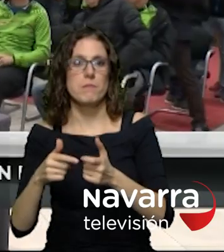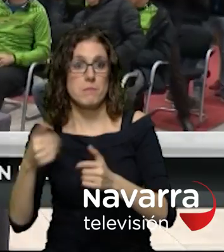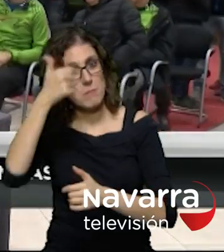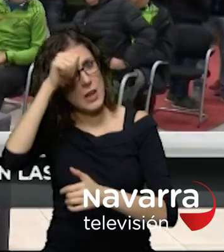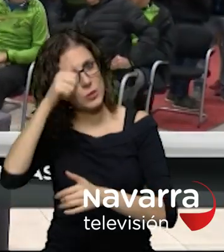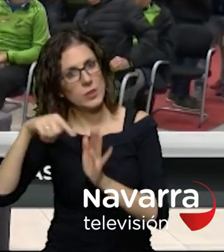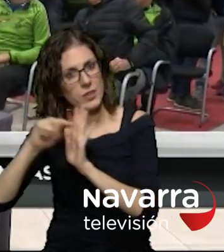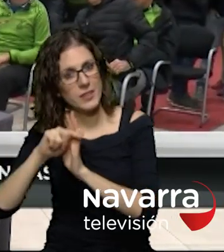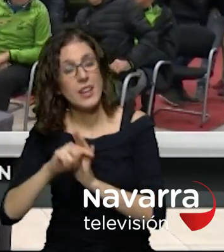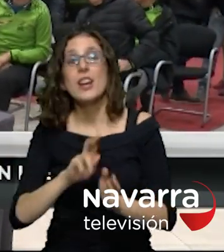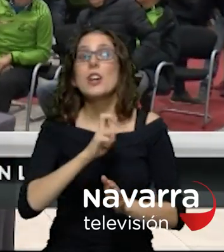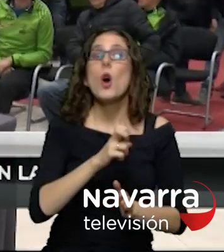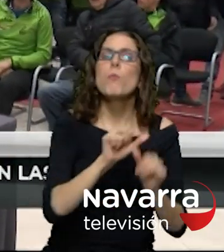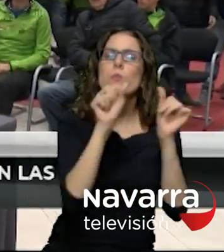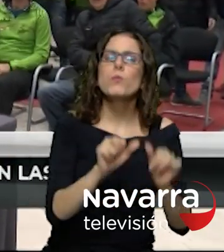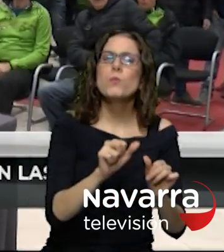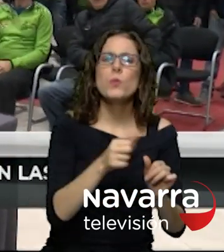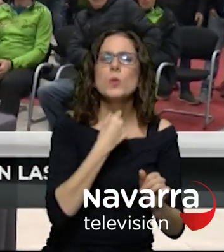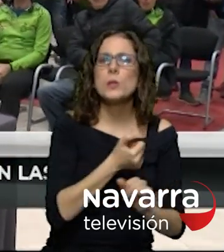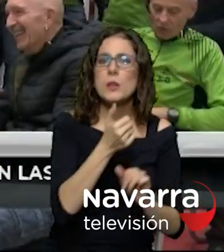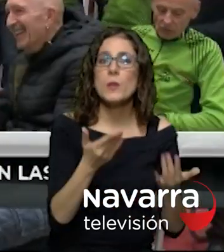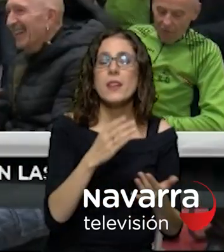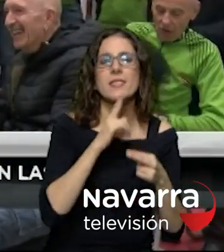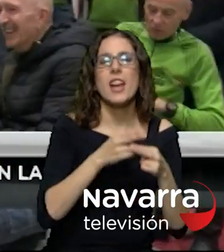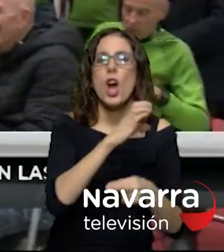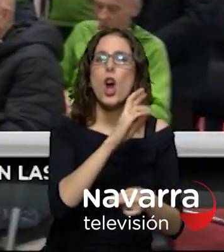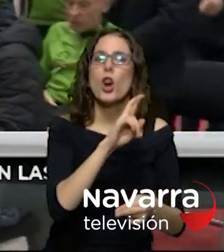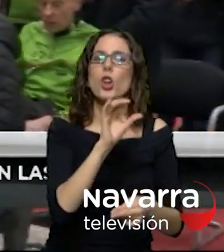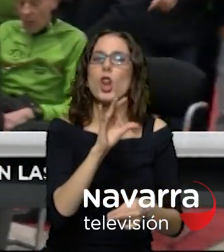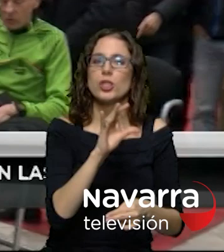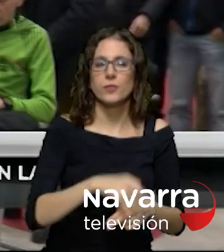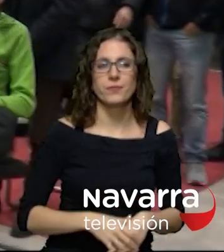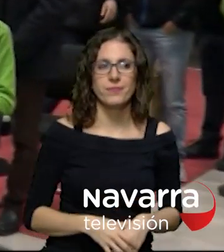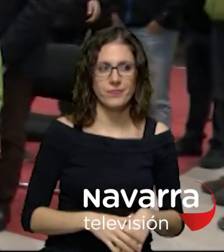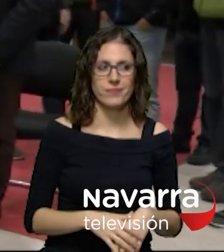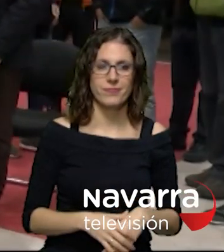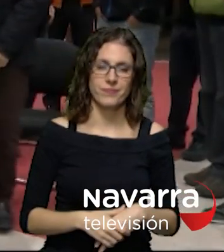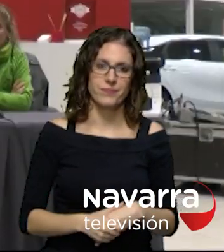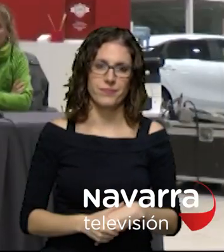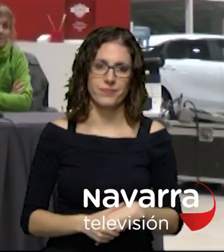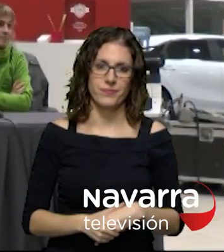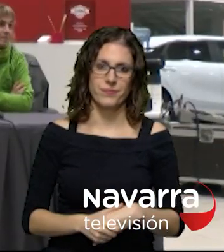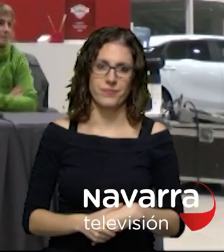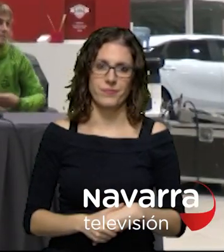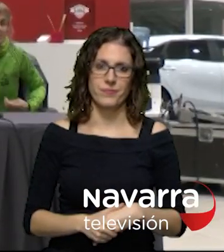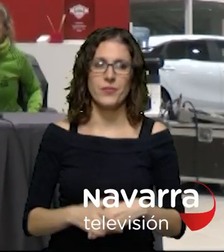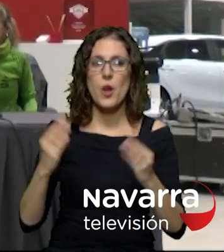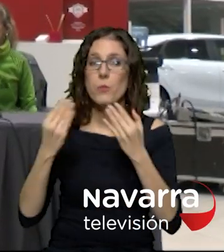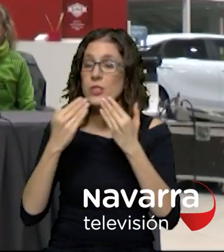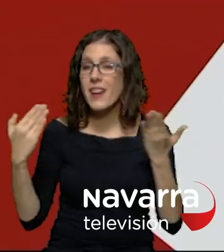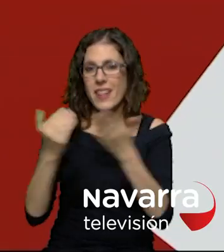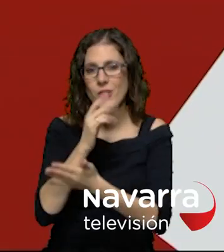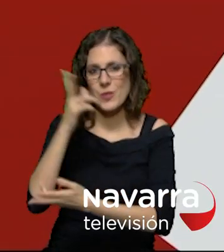sigue siendo la modalidad por la que más apuestan Y muchas gracias a todos vosotros por haber venido, que yo creo que un año impresionante